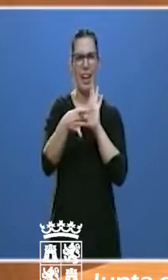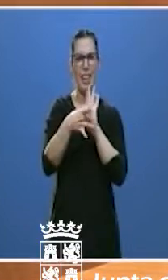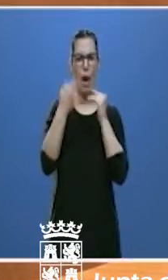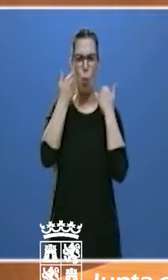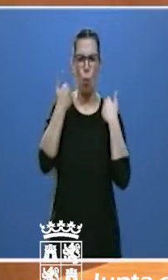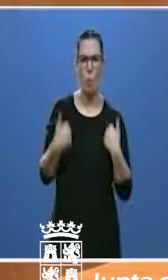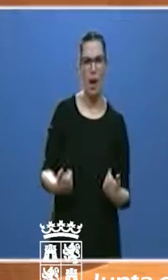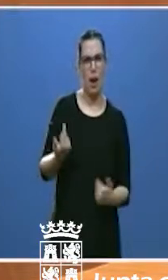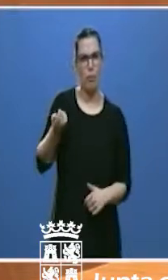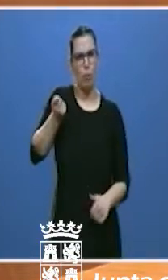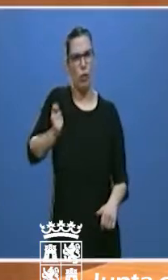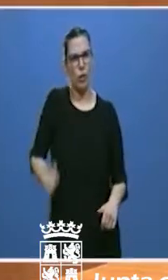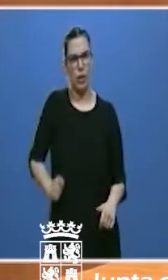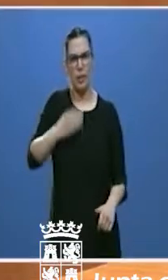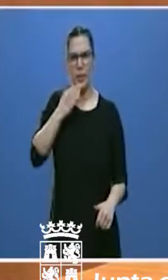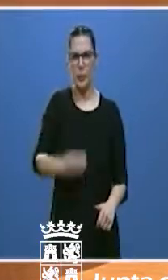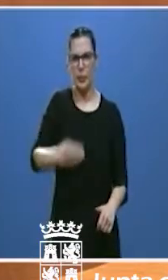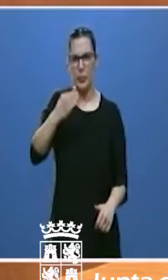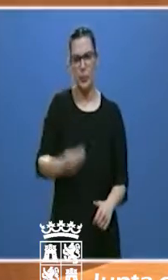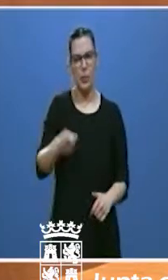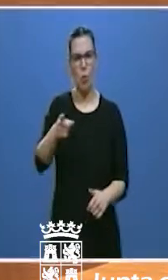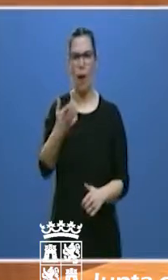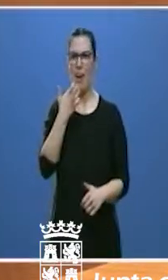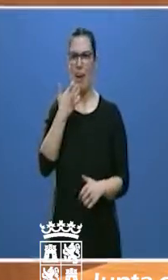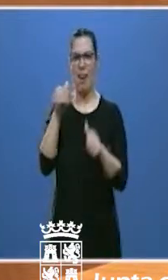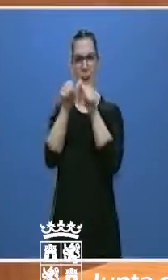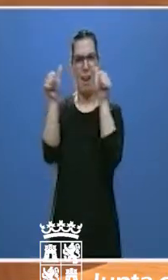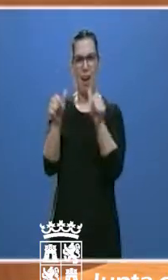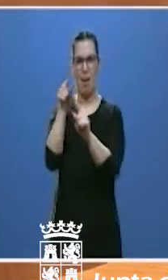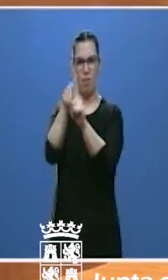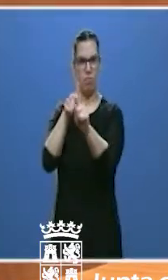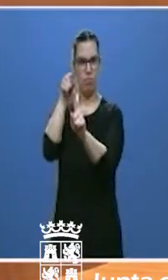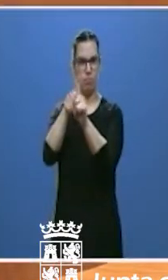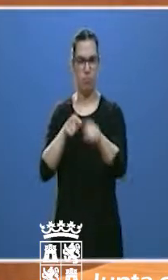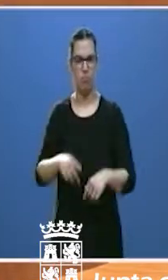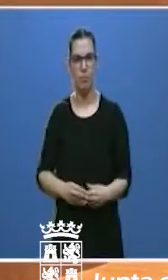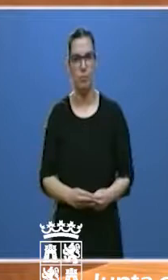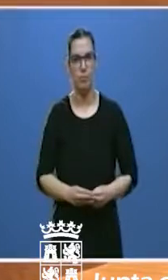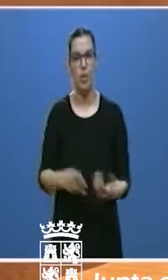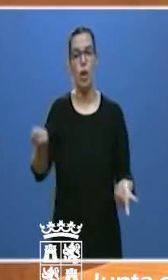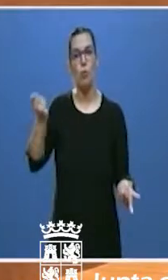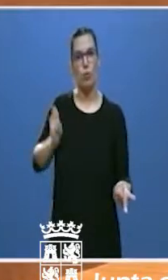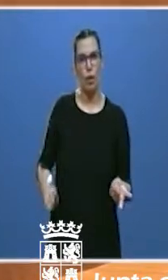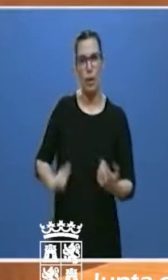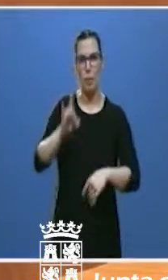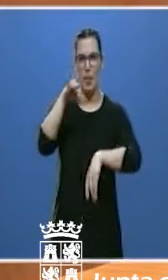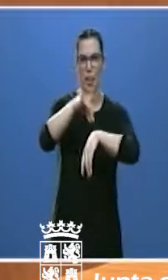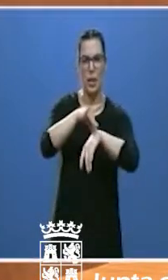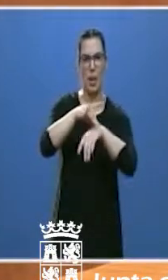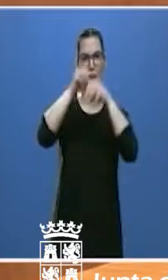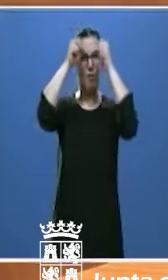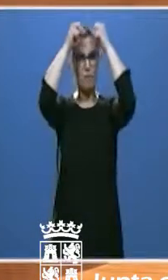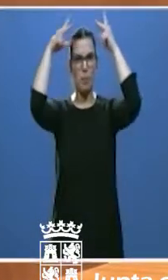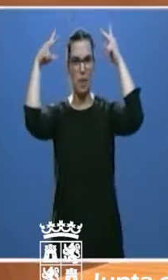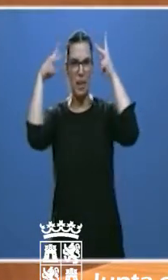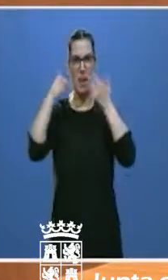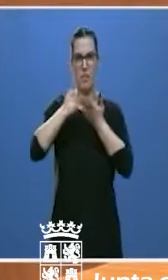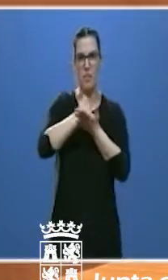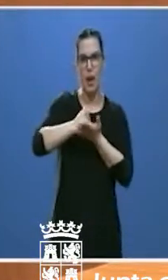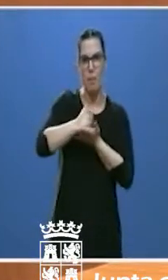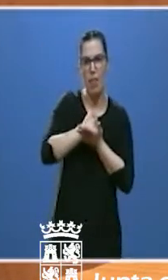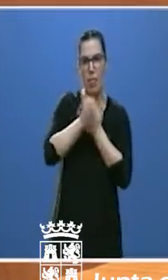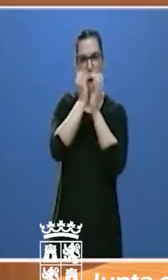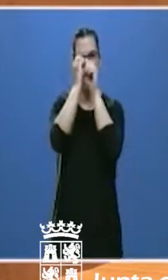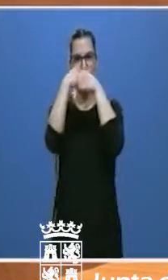profesional nos dan lecciones todos los días. Profesionales de la medicina, de la enfermería, de farmacia, de